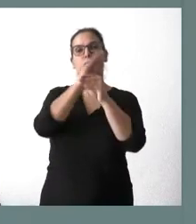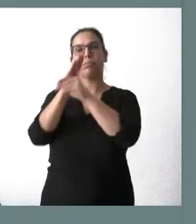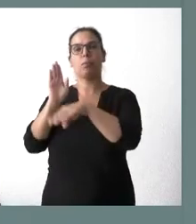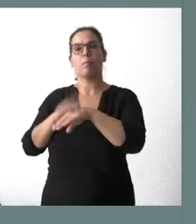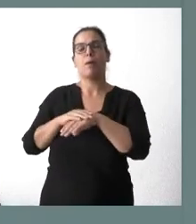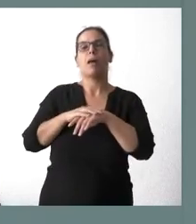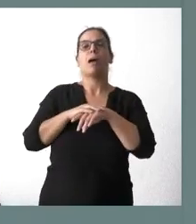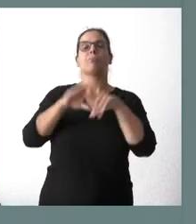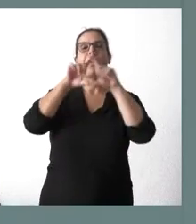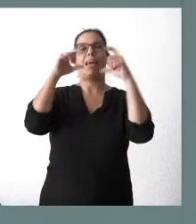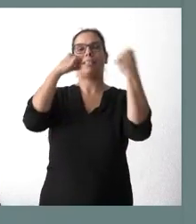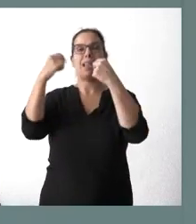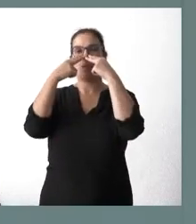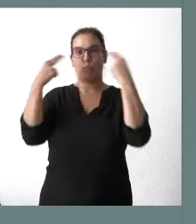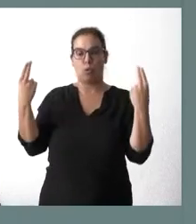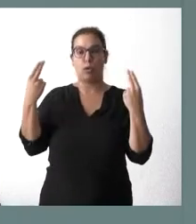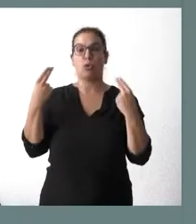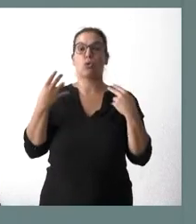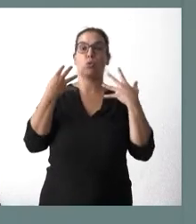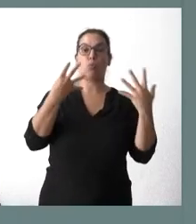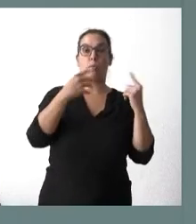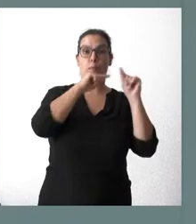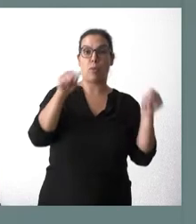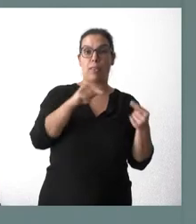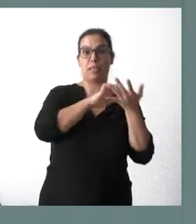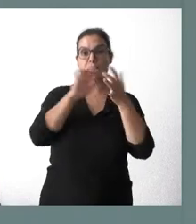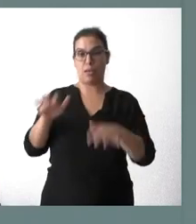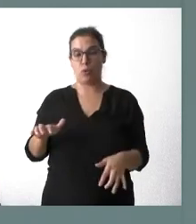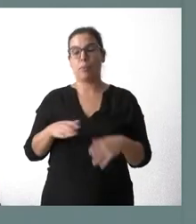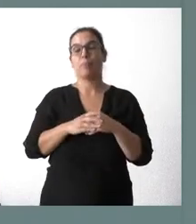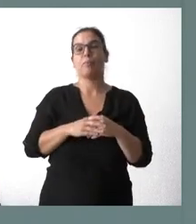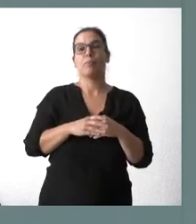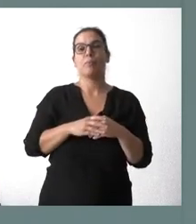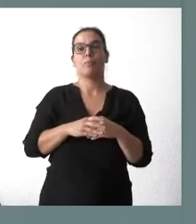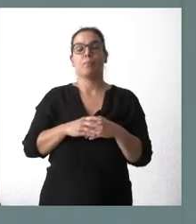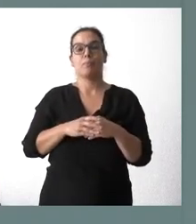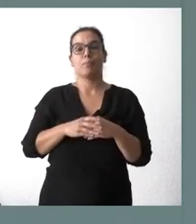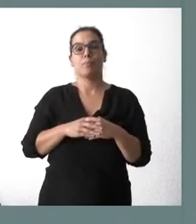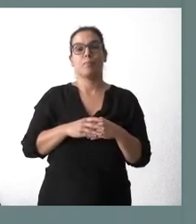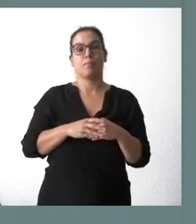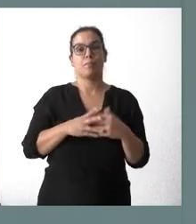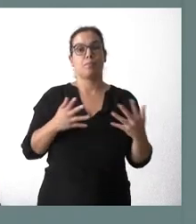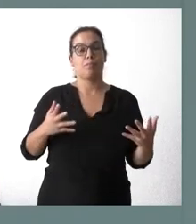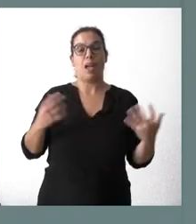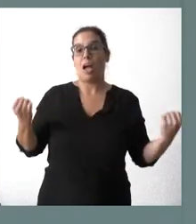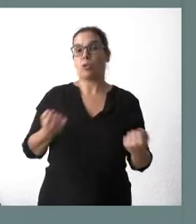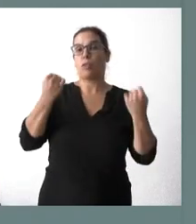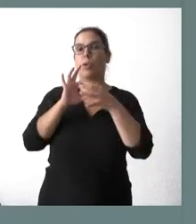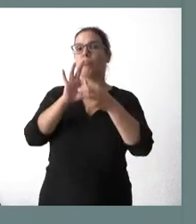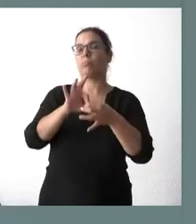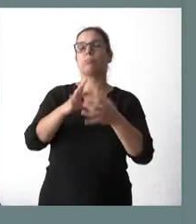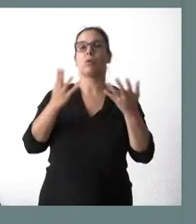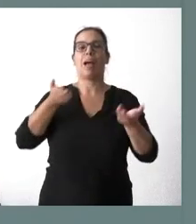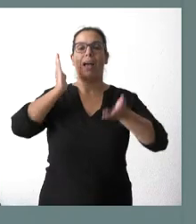carácter público, nueve provincias de Castilla y León, recogidas en actuaciones vinculadas al